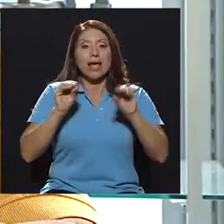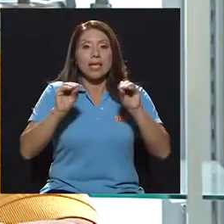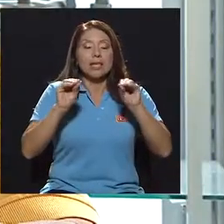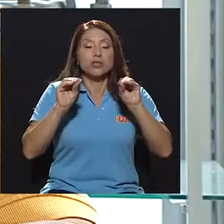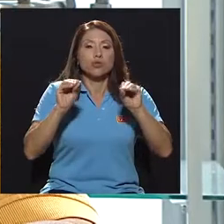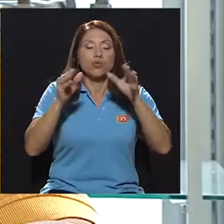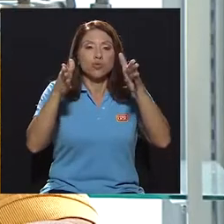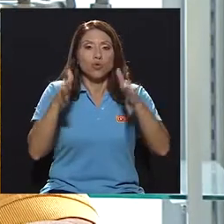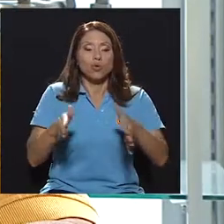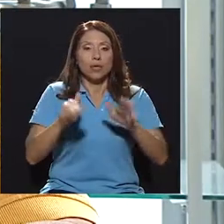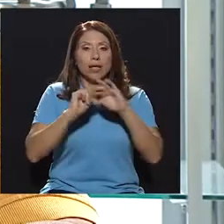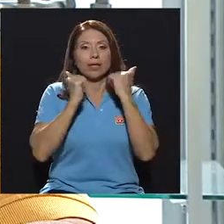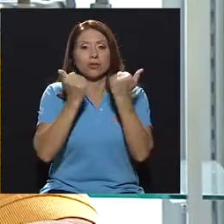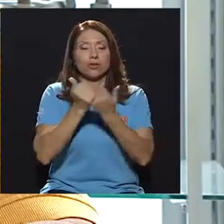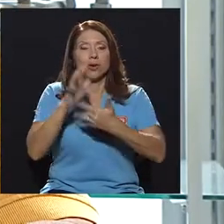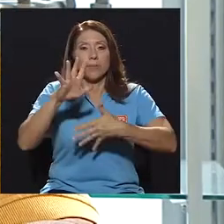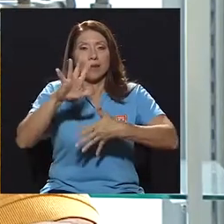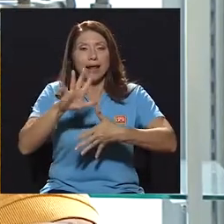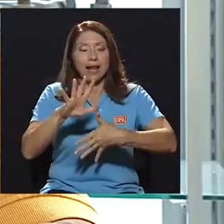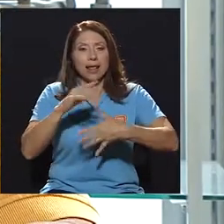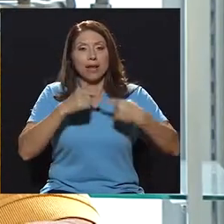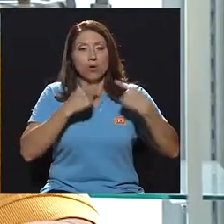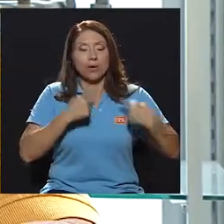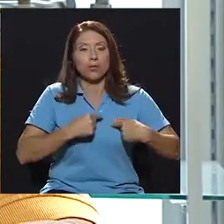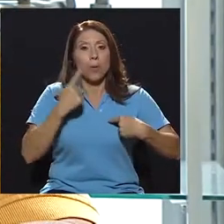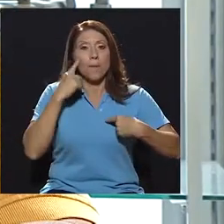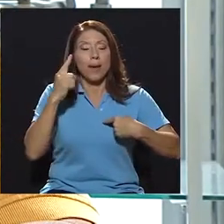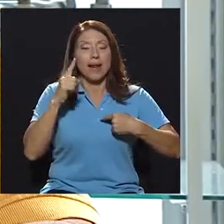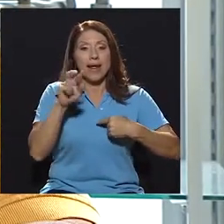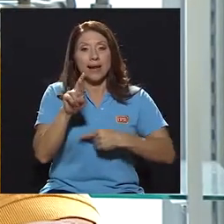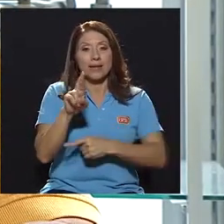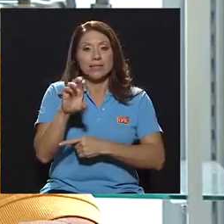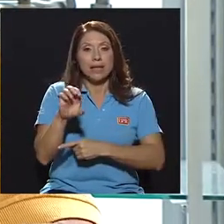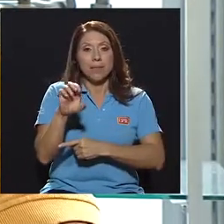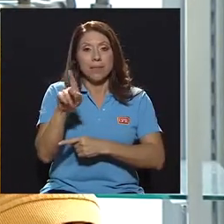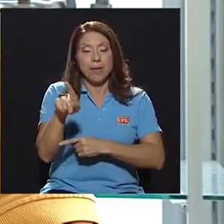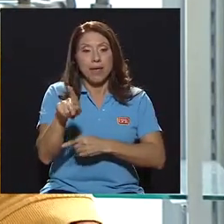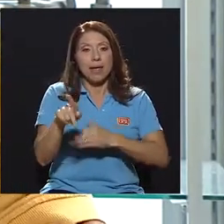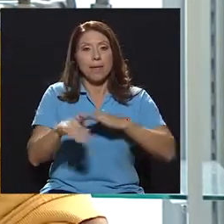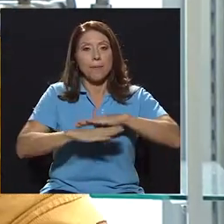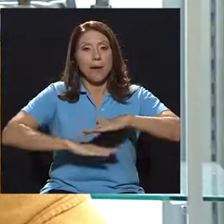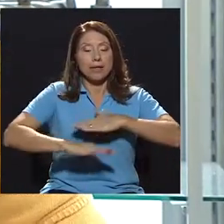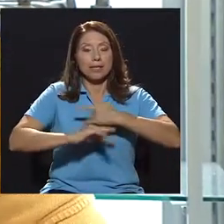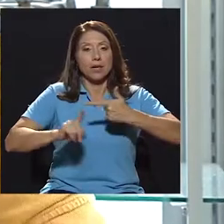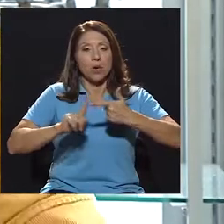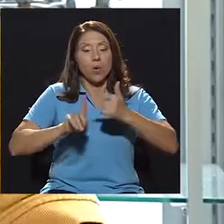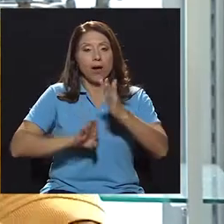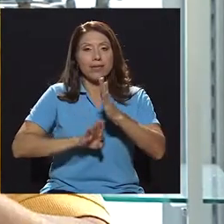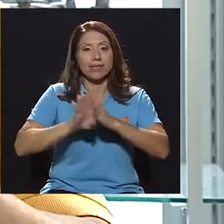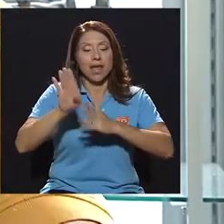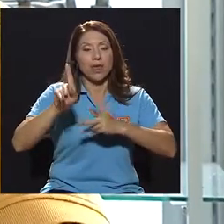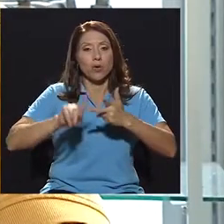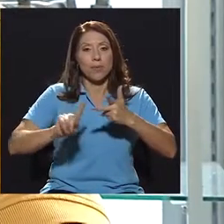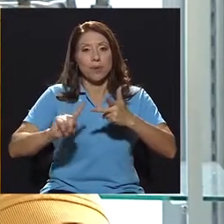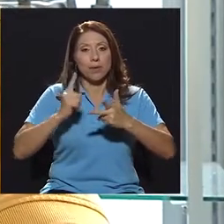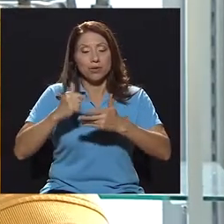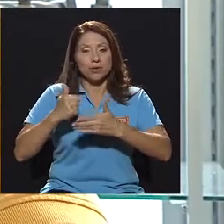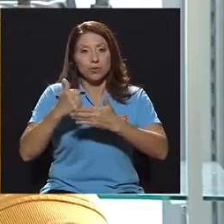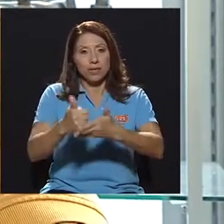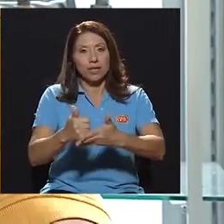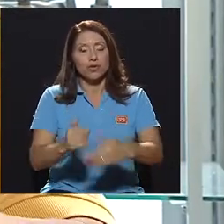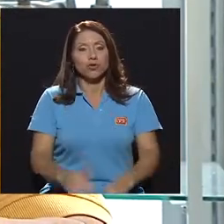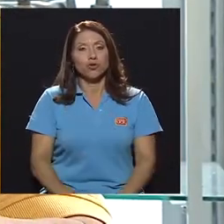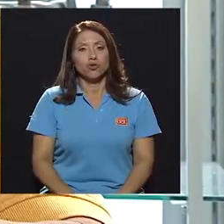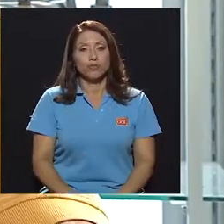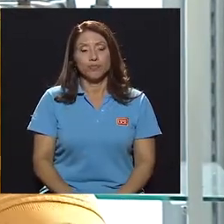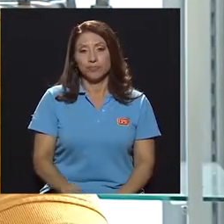de la Asociación Americana del Corazón para RCP Básico, Avanzado y Primeros Auxilios. Yo en